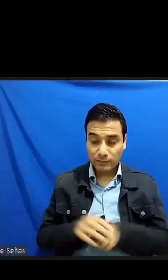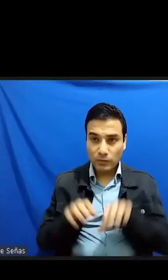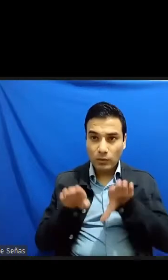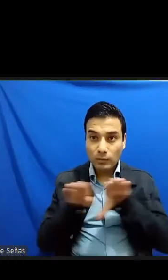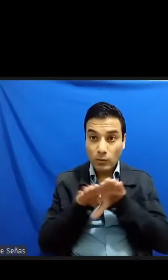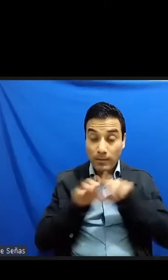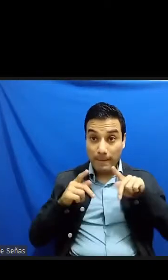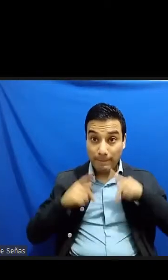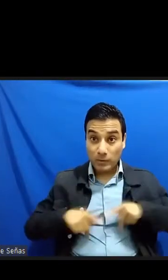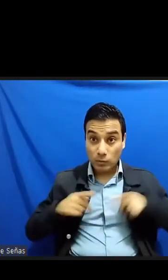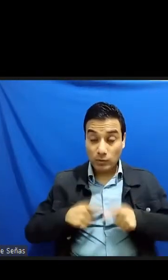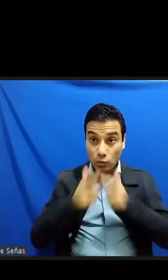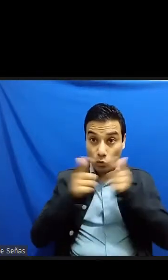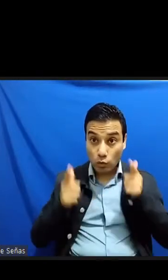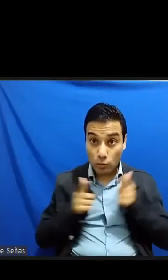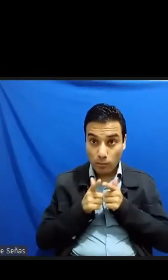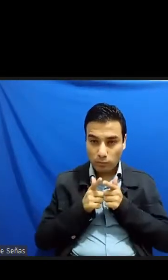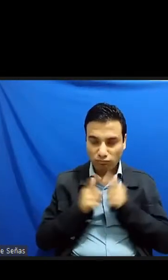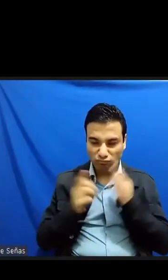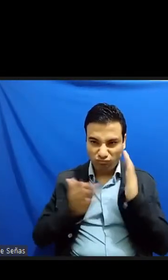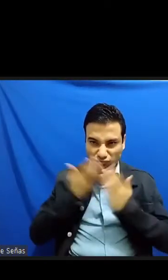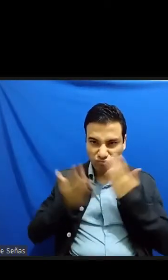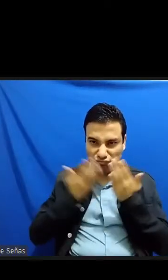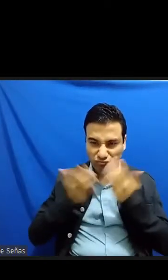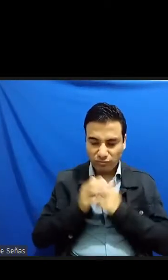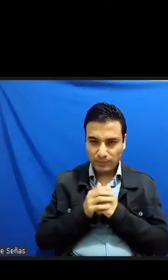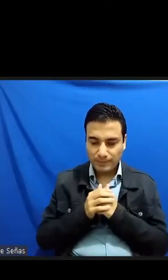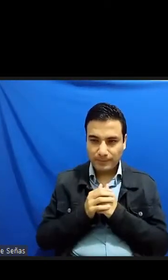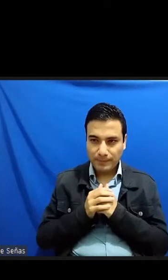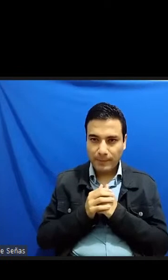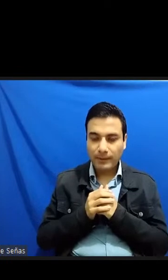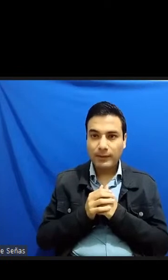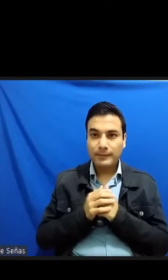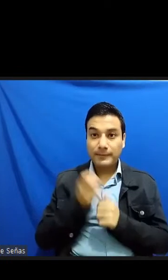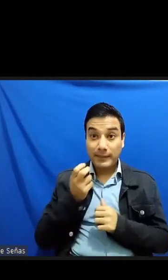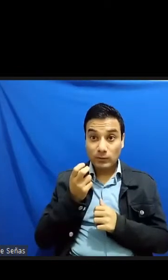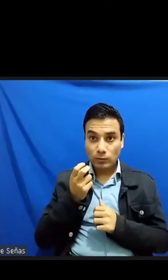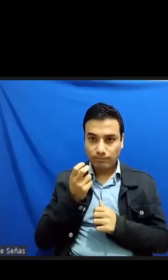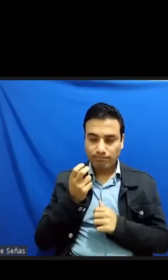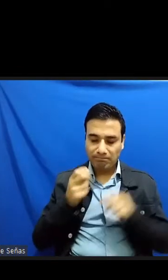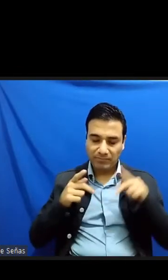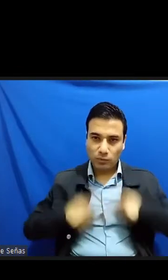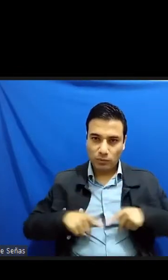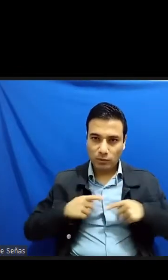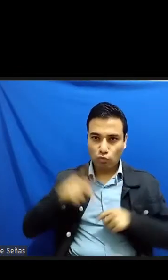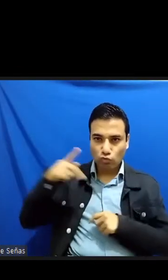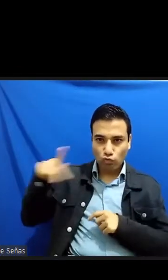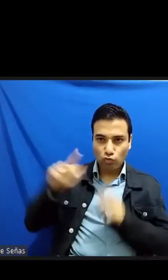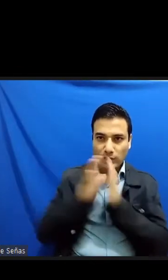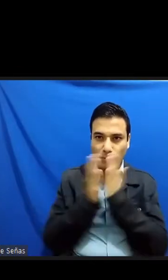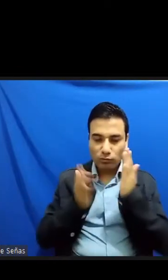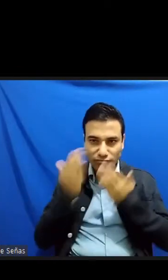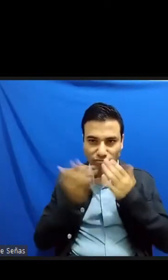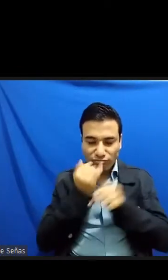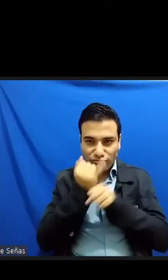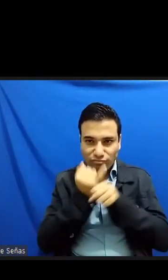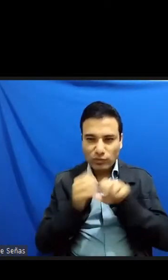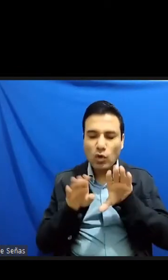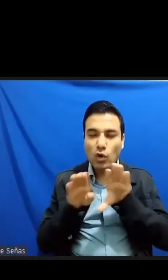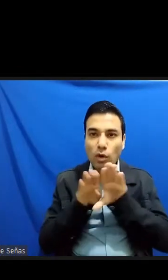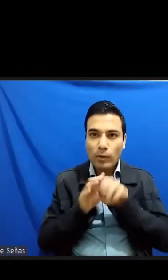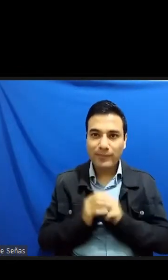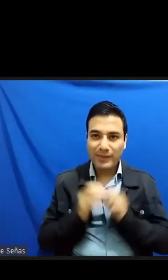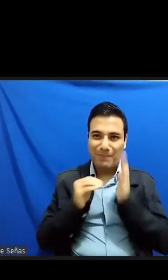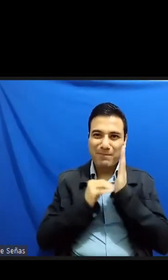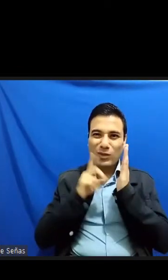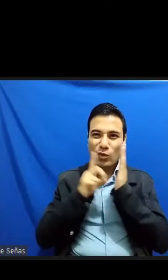París estudian también además este fenómeno basándose en los métodos del Baruj Espinosa